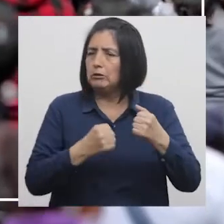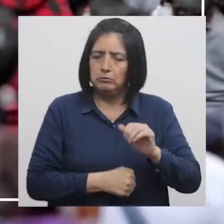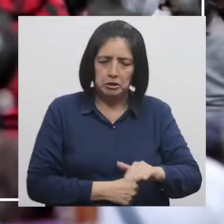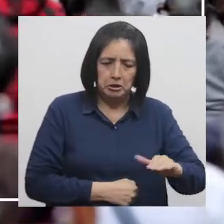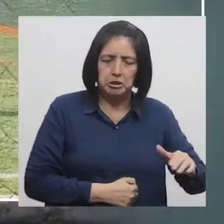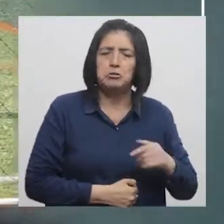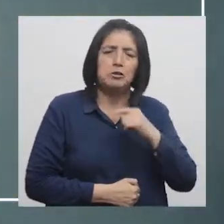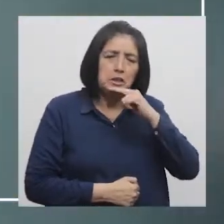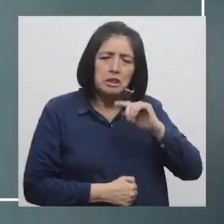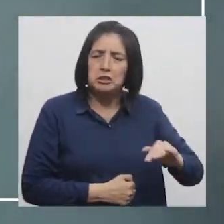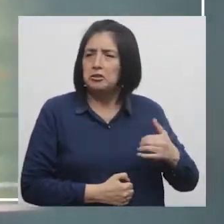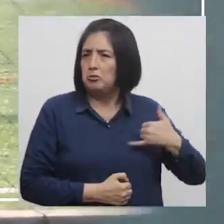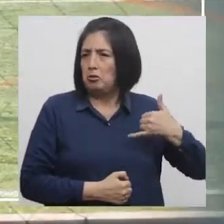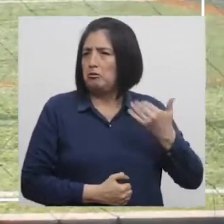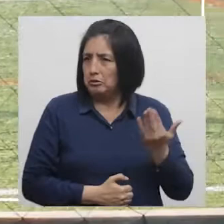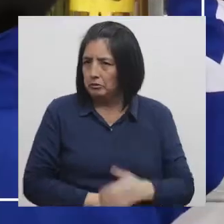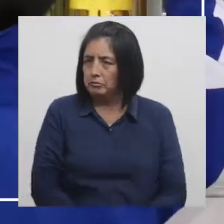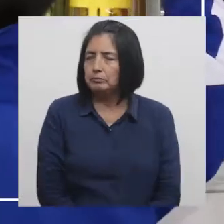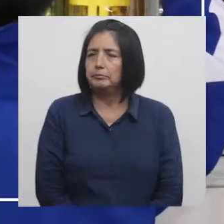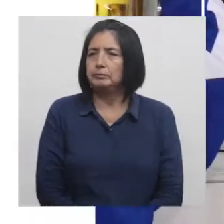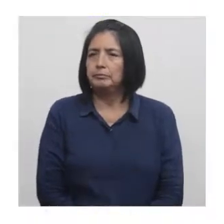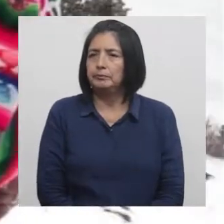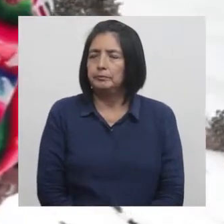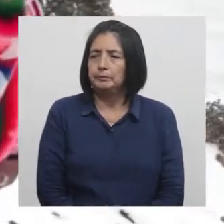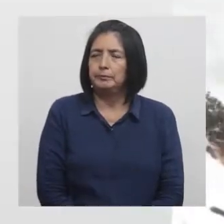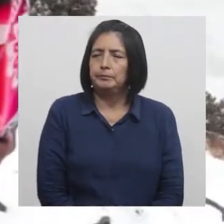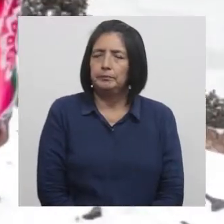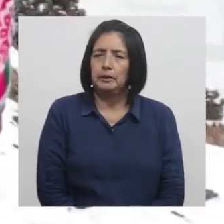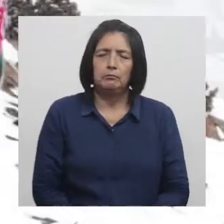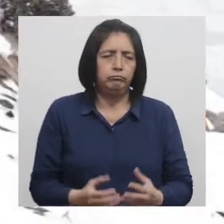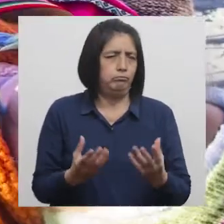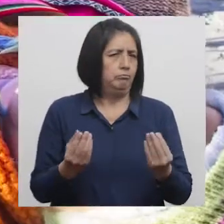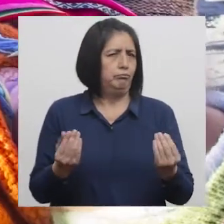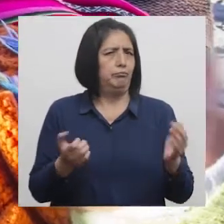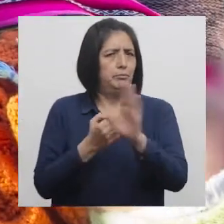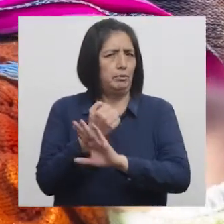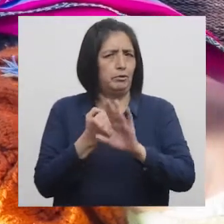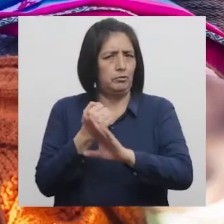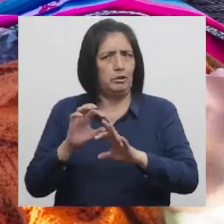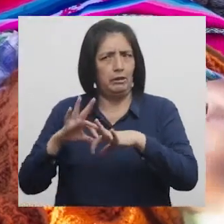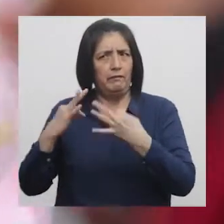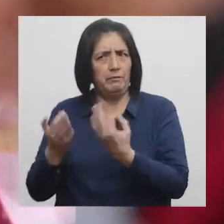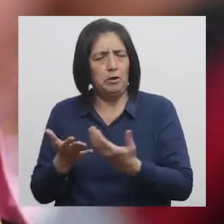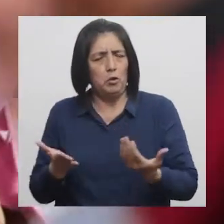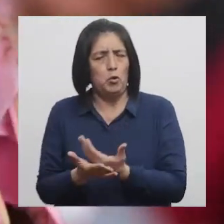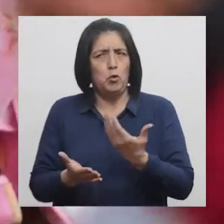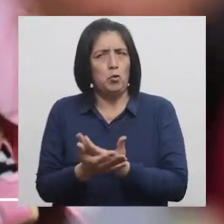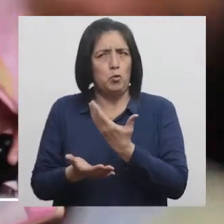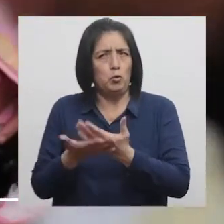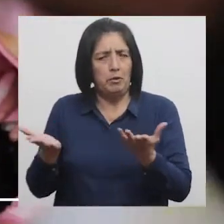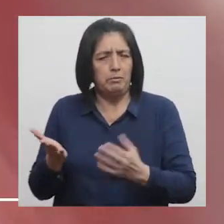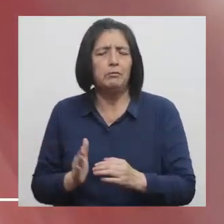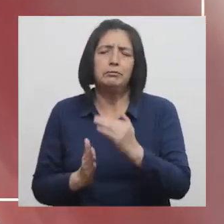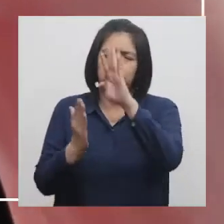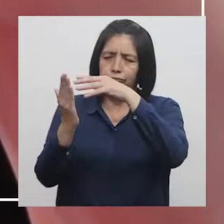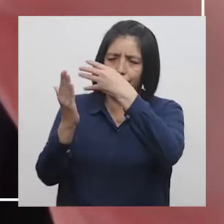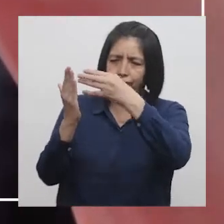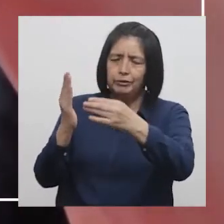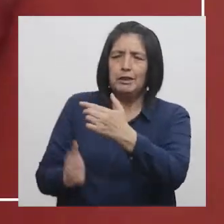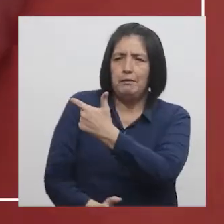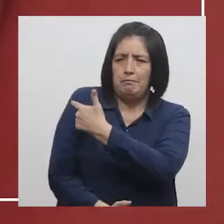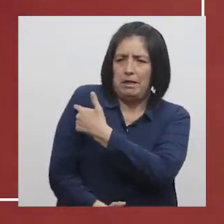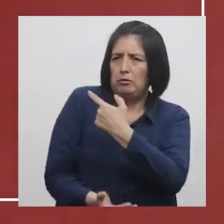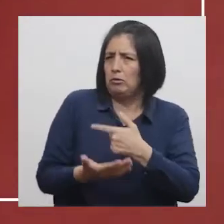para niños, niñas y adolescentes Mayor protección para la familia con el nuevo esquema nacional de vacunación